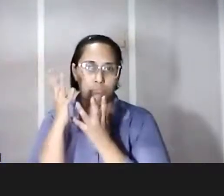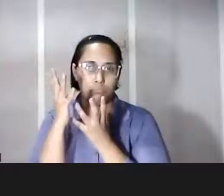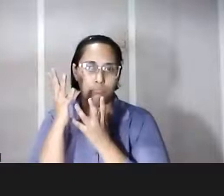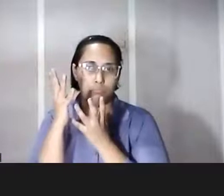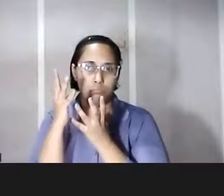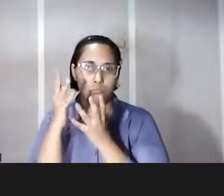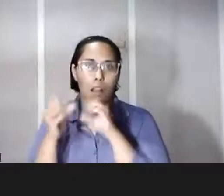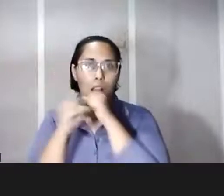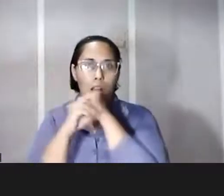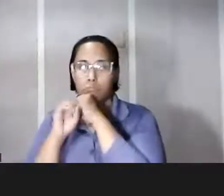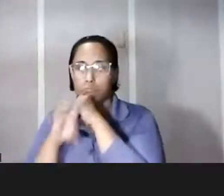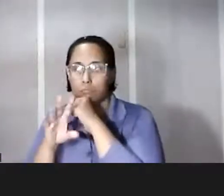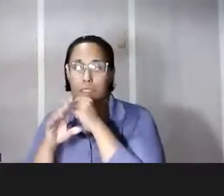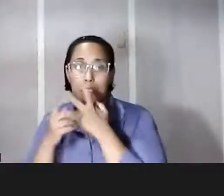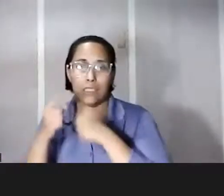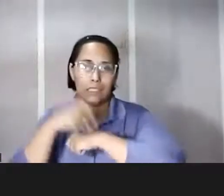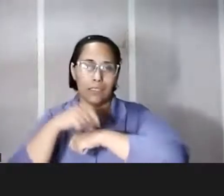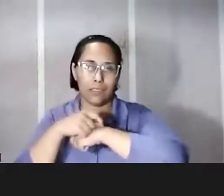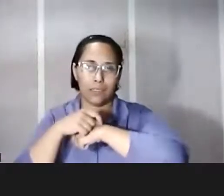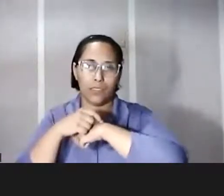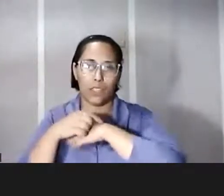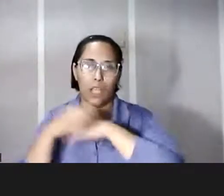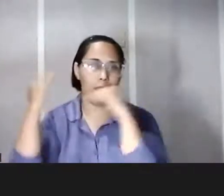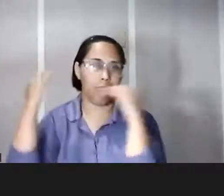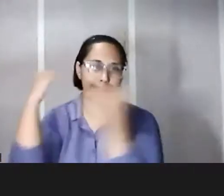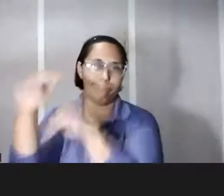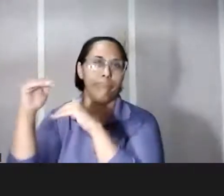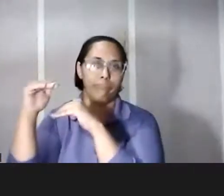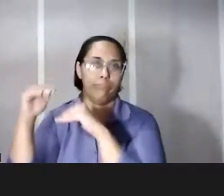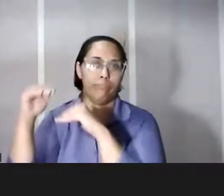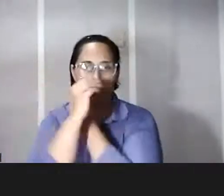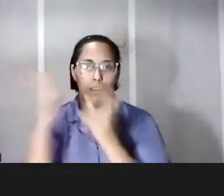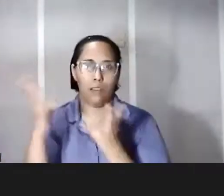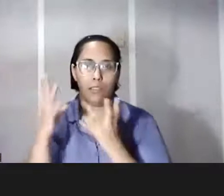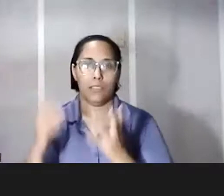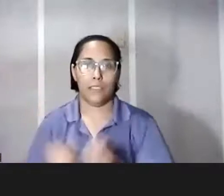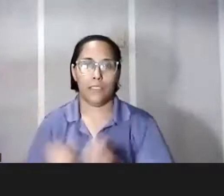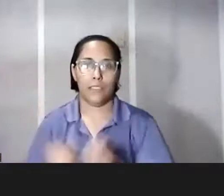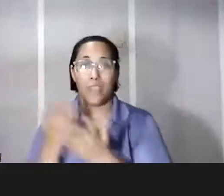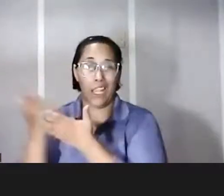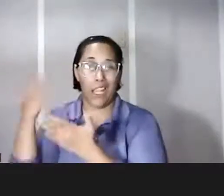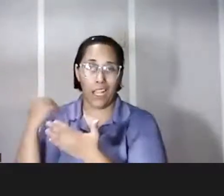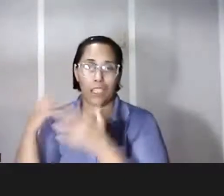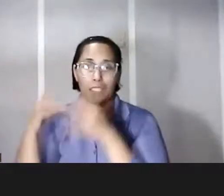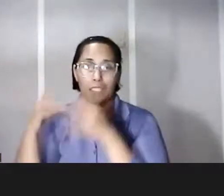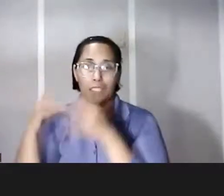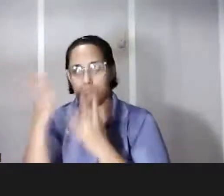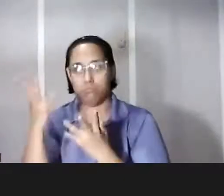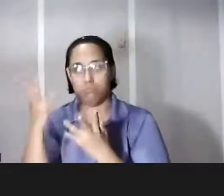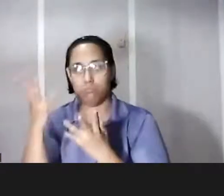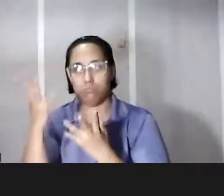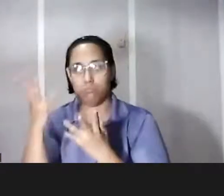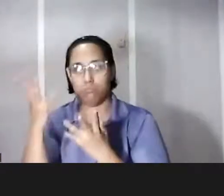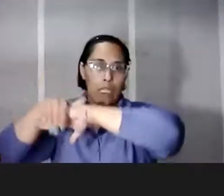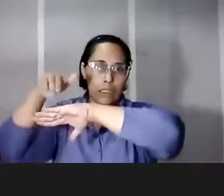noticia en el momento y es un periodo más limitado de noticias antes se daban las noticias hasta tarde en la noche